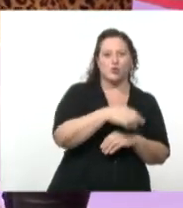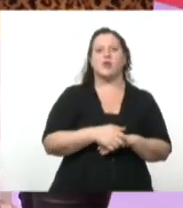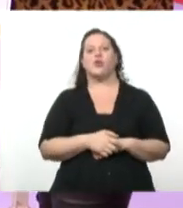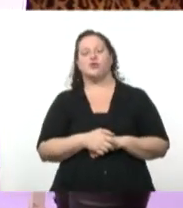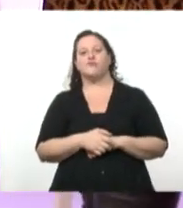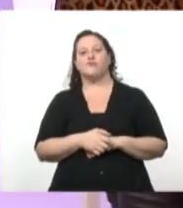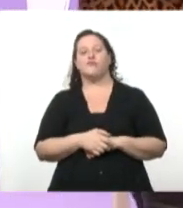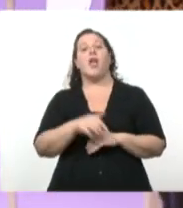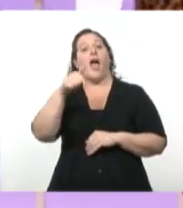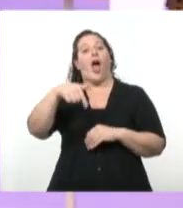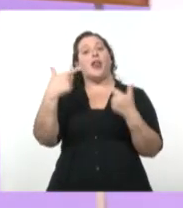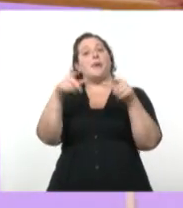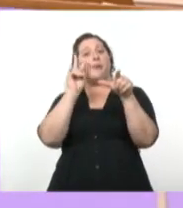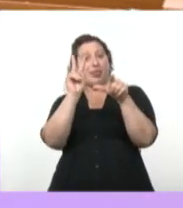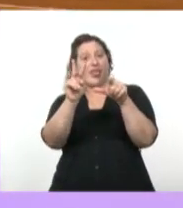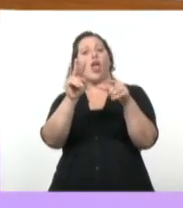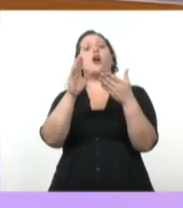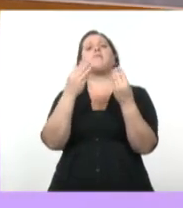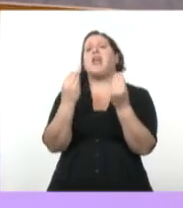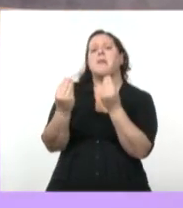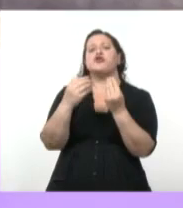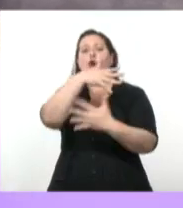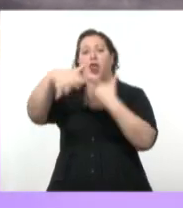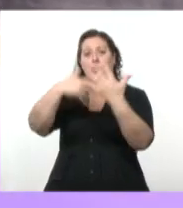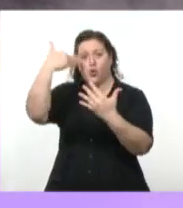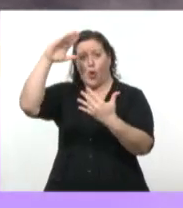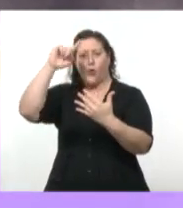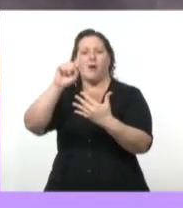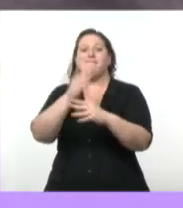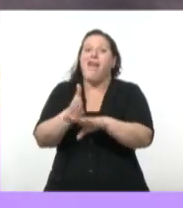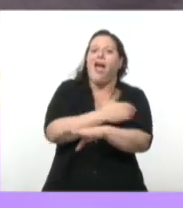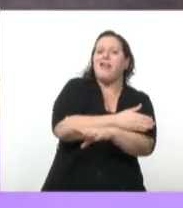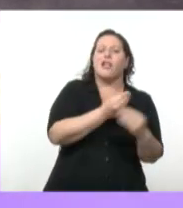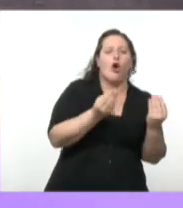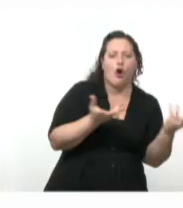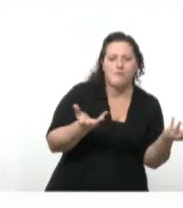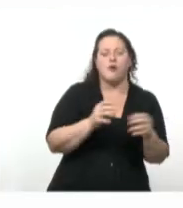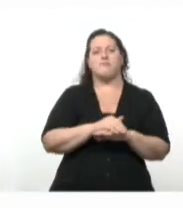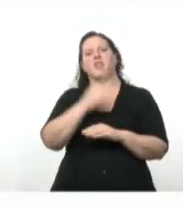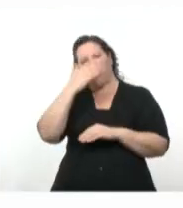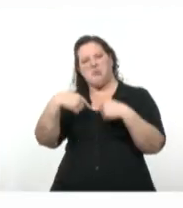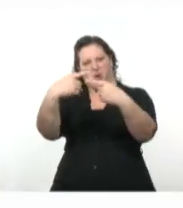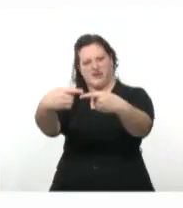los antecedentes de la Revolución Cubana y lo explicamos a la vuelta con Carla.